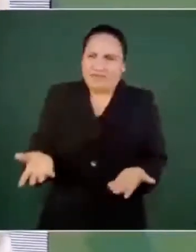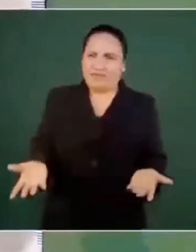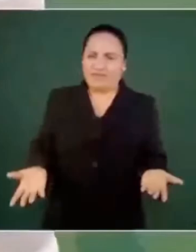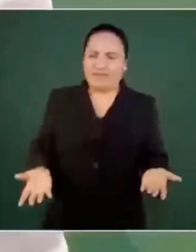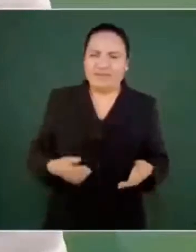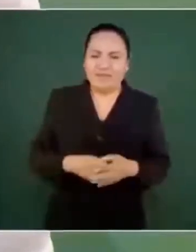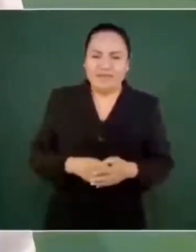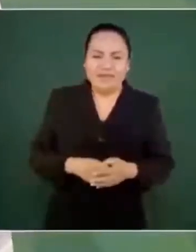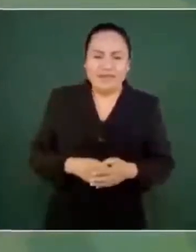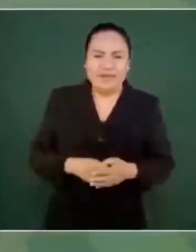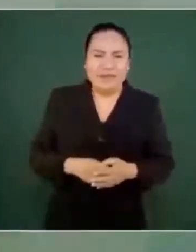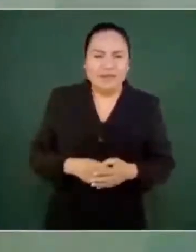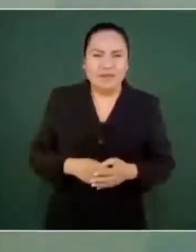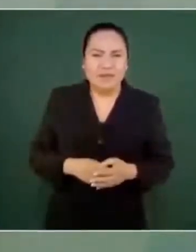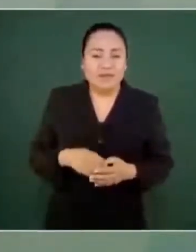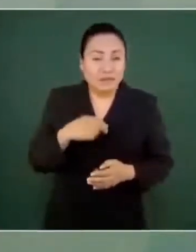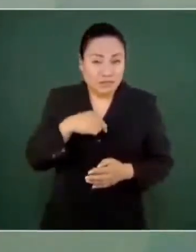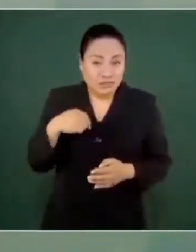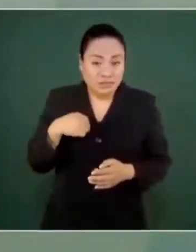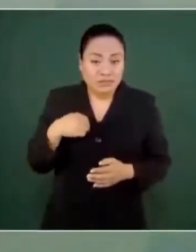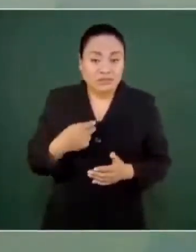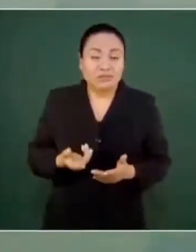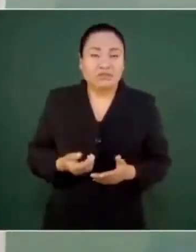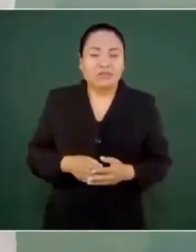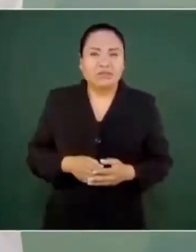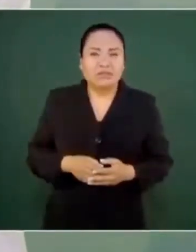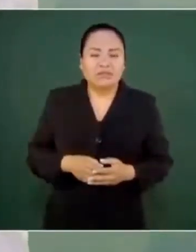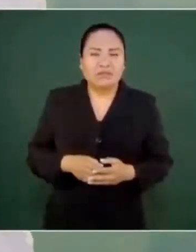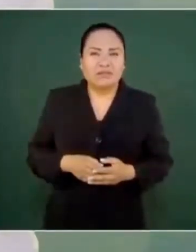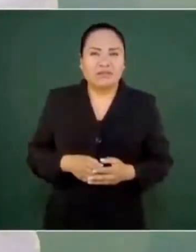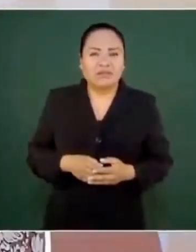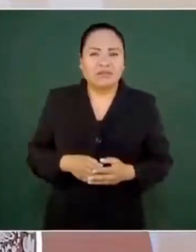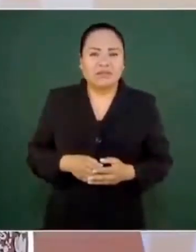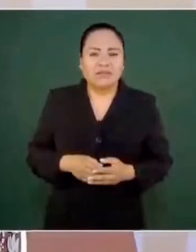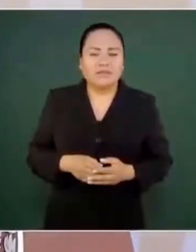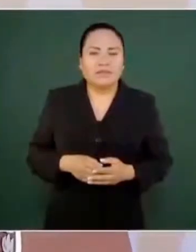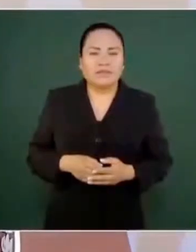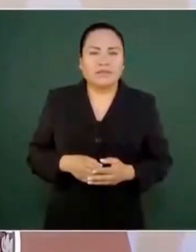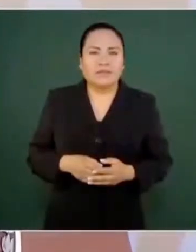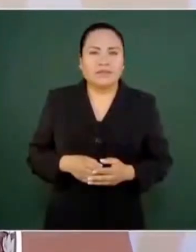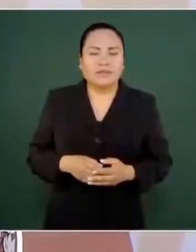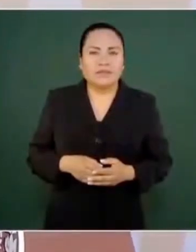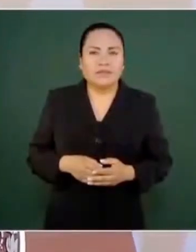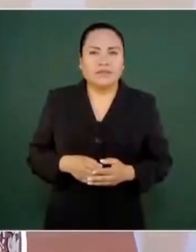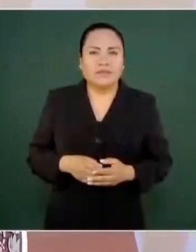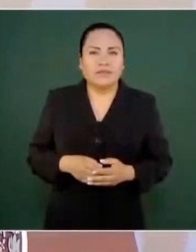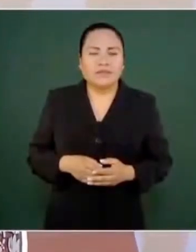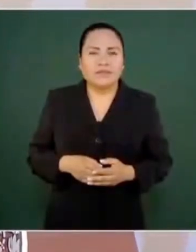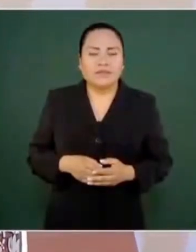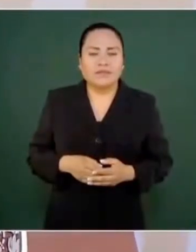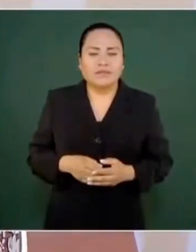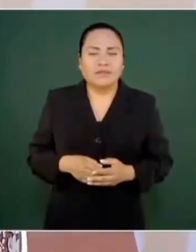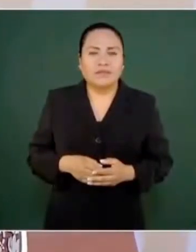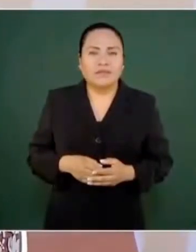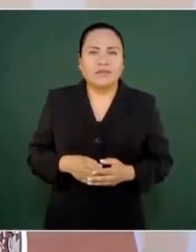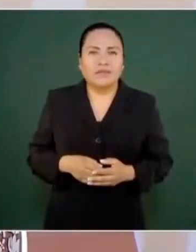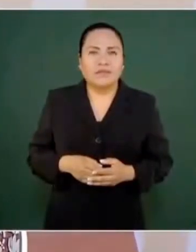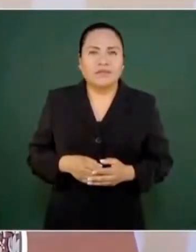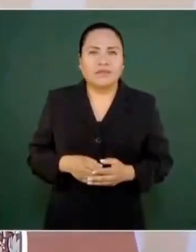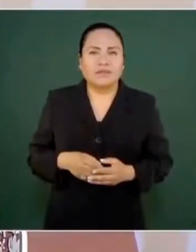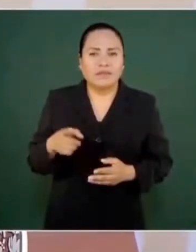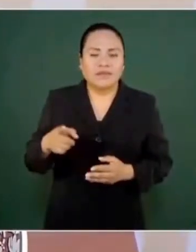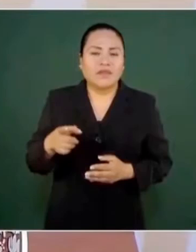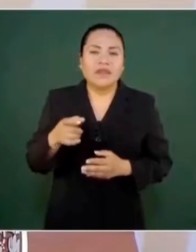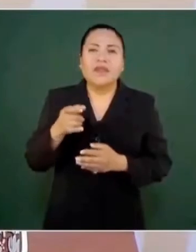que los del sector